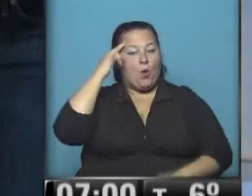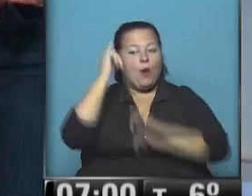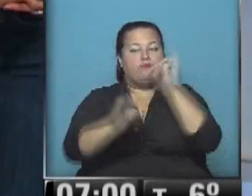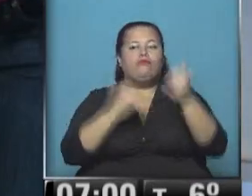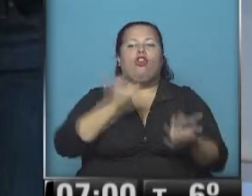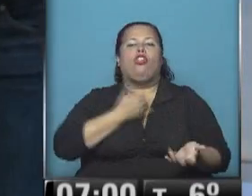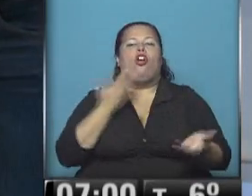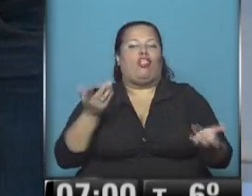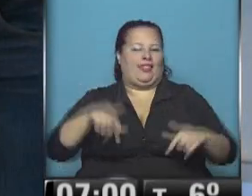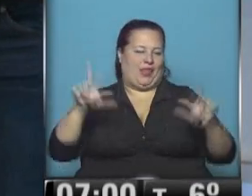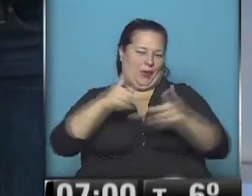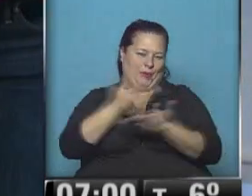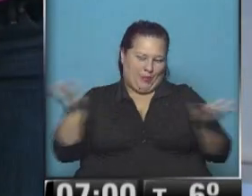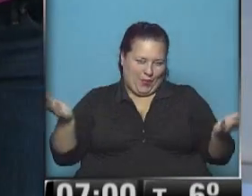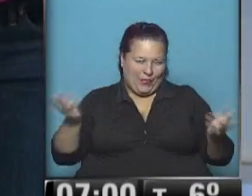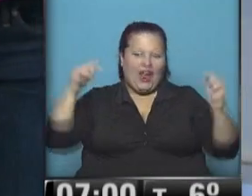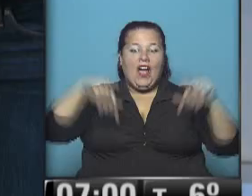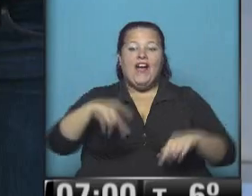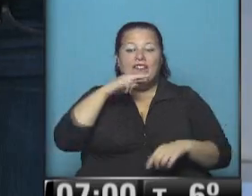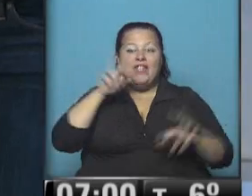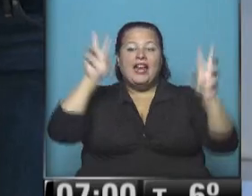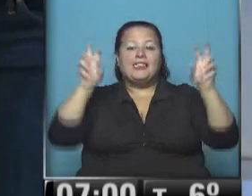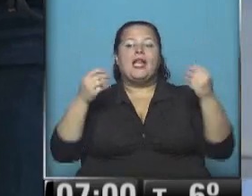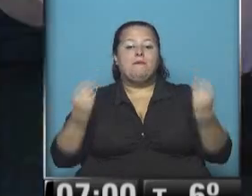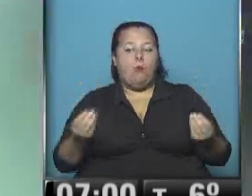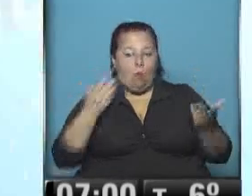¿Por dónde más? Por la televisión pública. Este viernes arranca con estos temas.